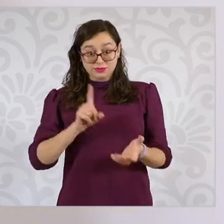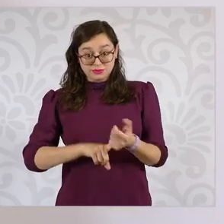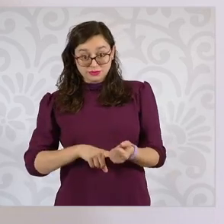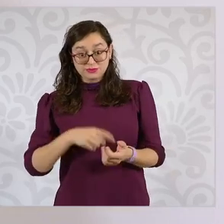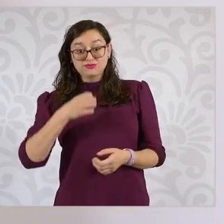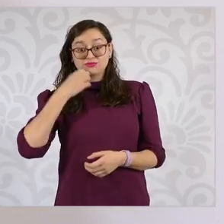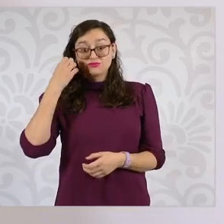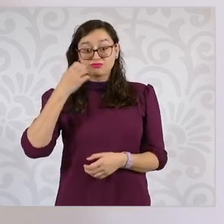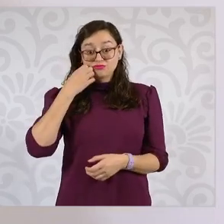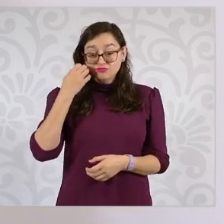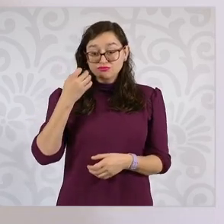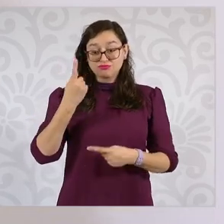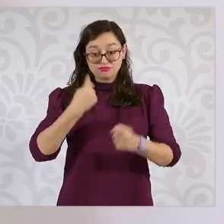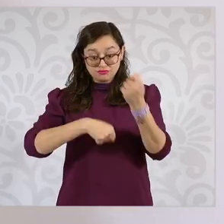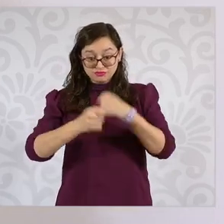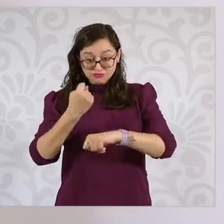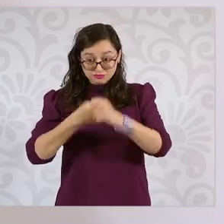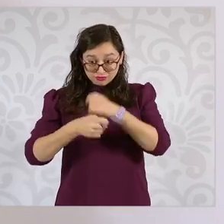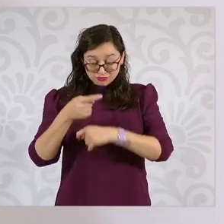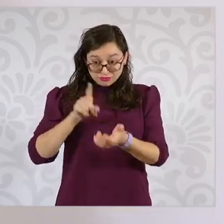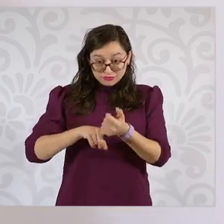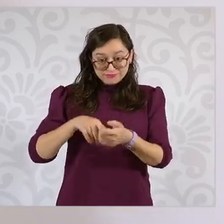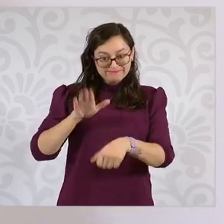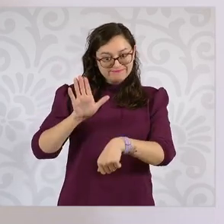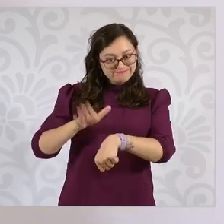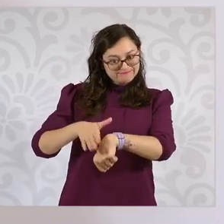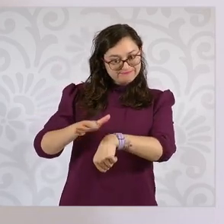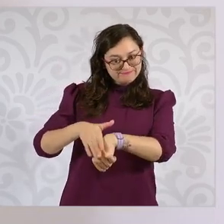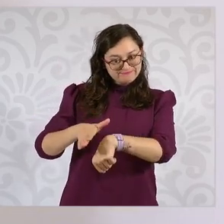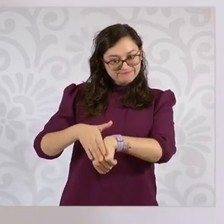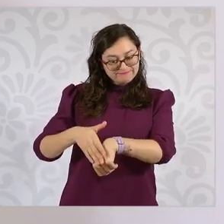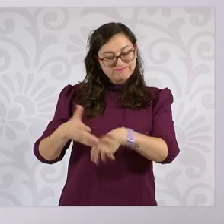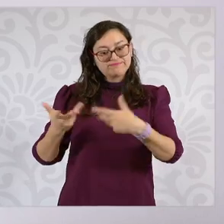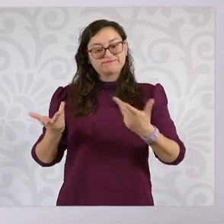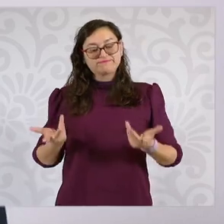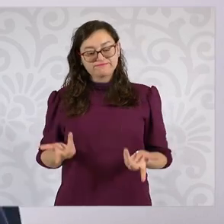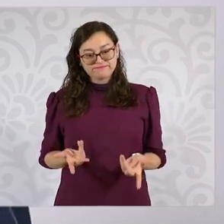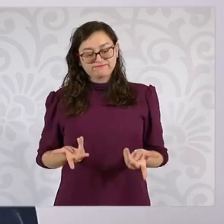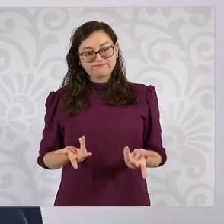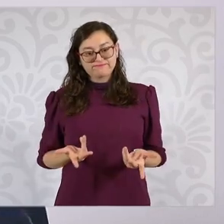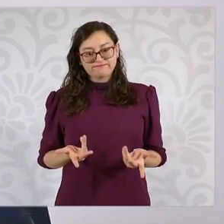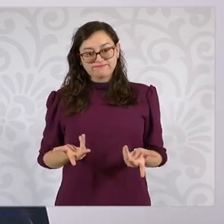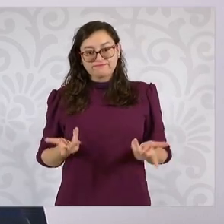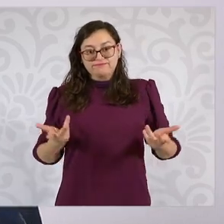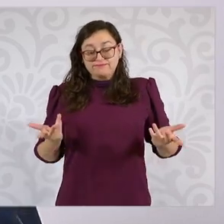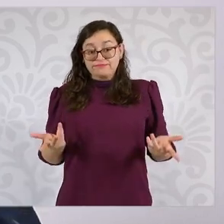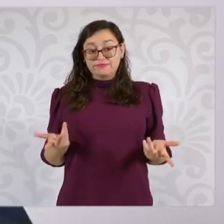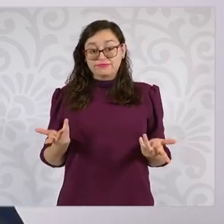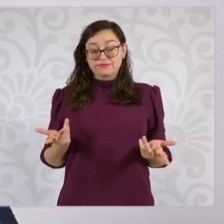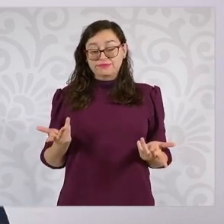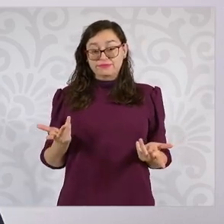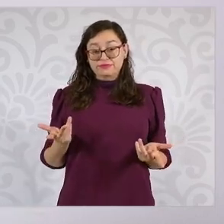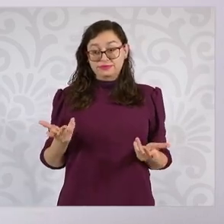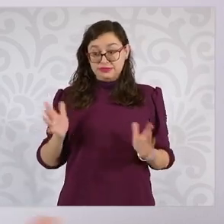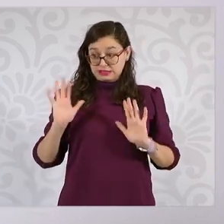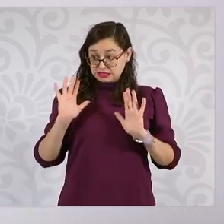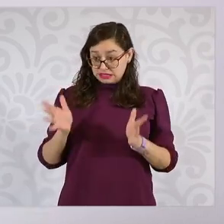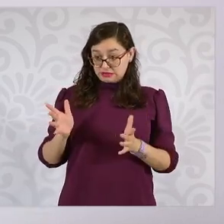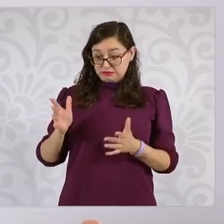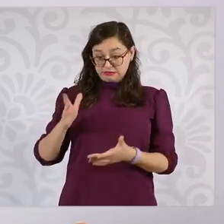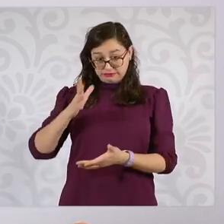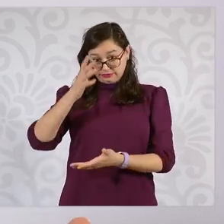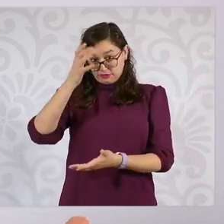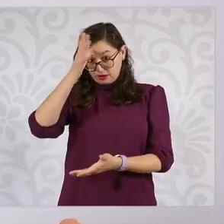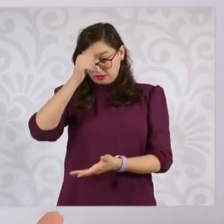escolares. No podemos pretender que se publiquen estos lineamientos, se conviertan en obligatorios y de repente todos los